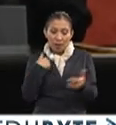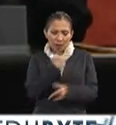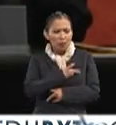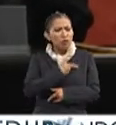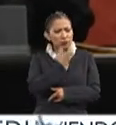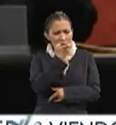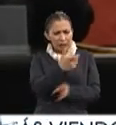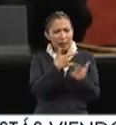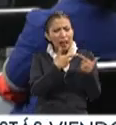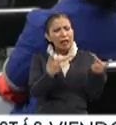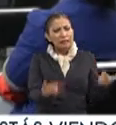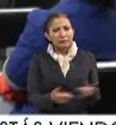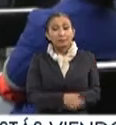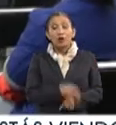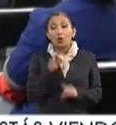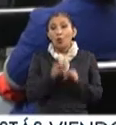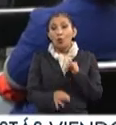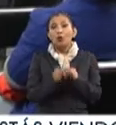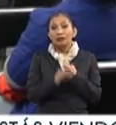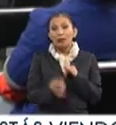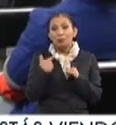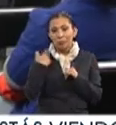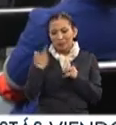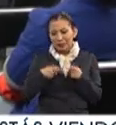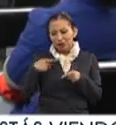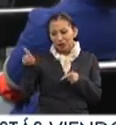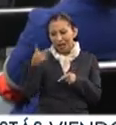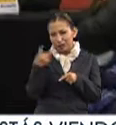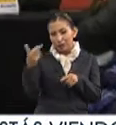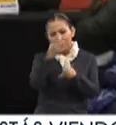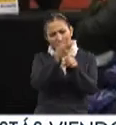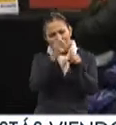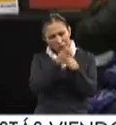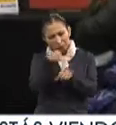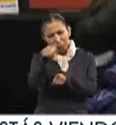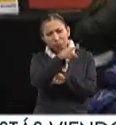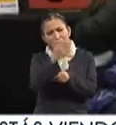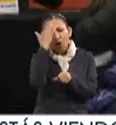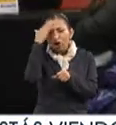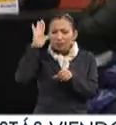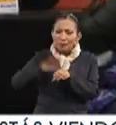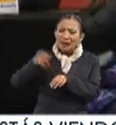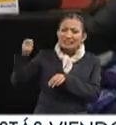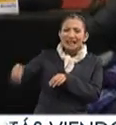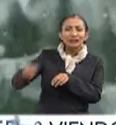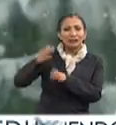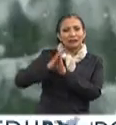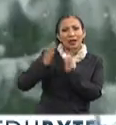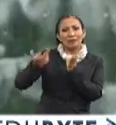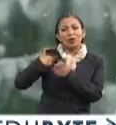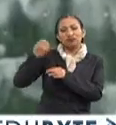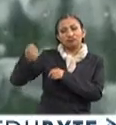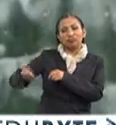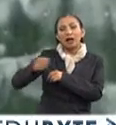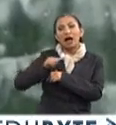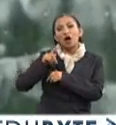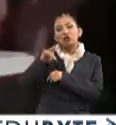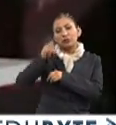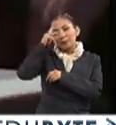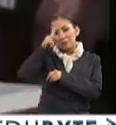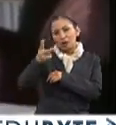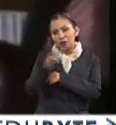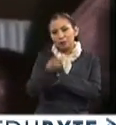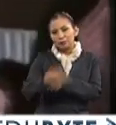gusta mucho esa leyenda. Finalmente, los autores invitaron a los asistentes a conocer más sobre la obra de los emblemáticos autores